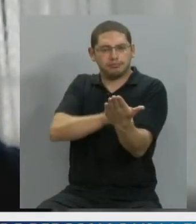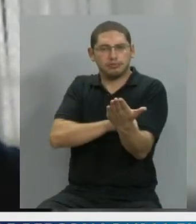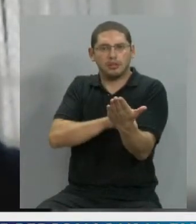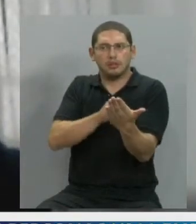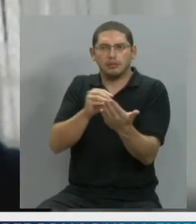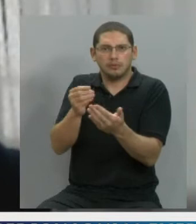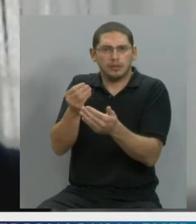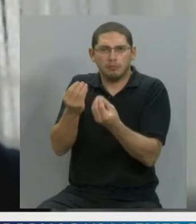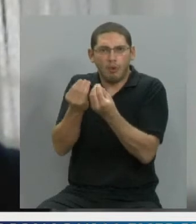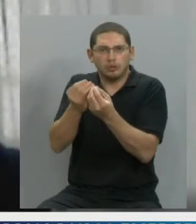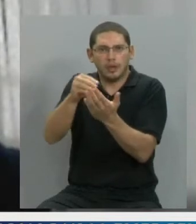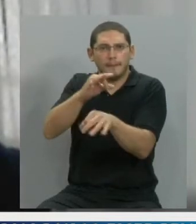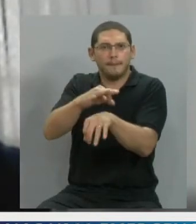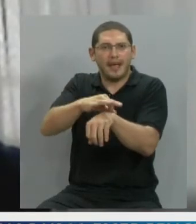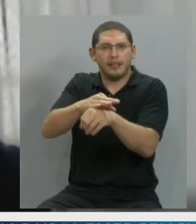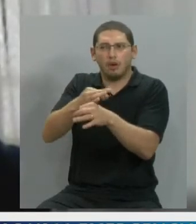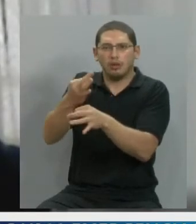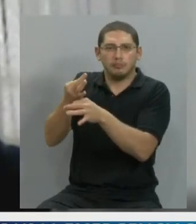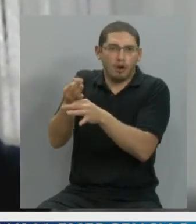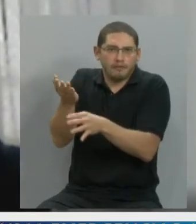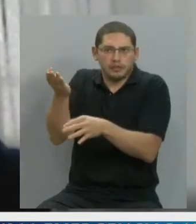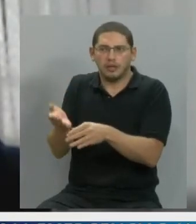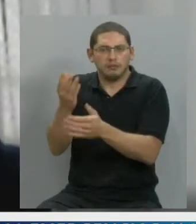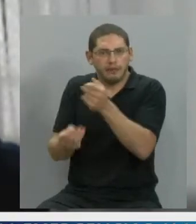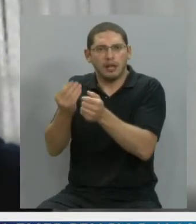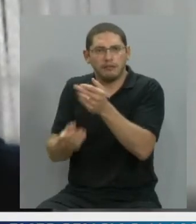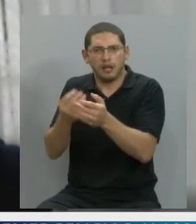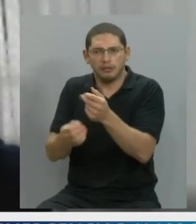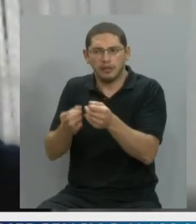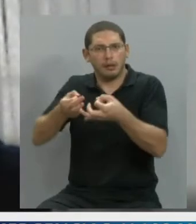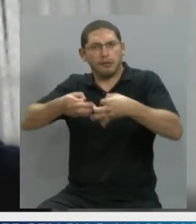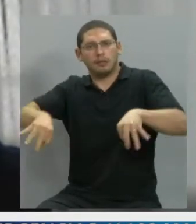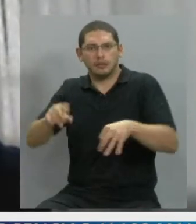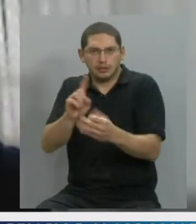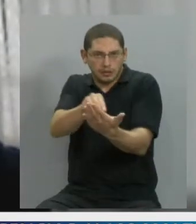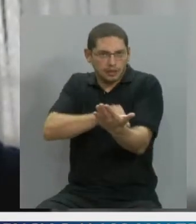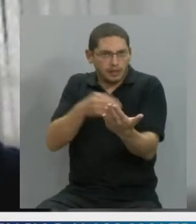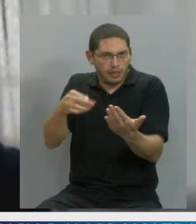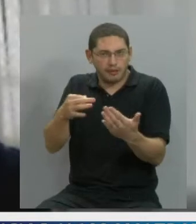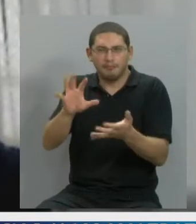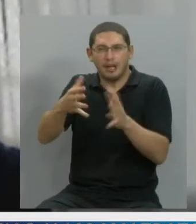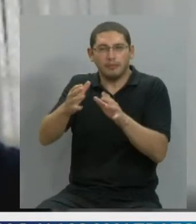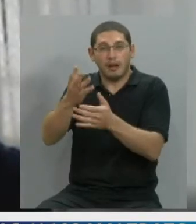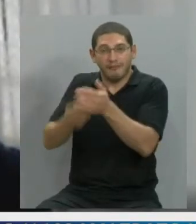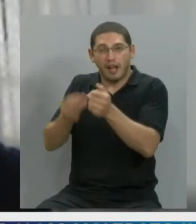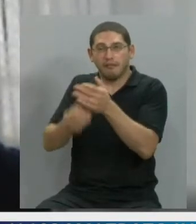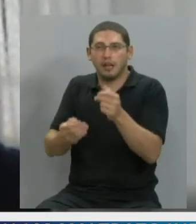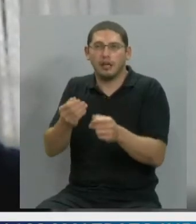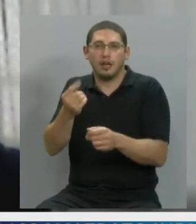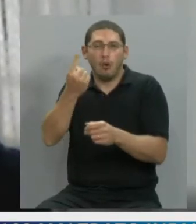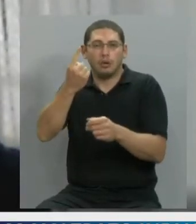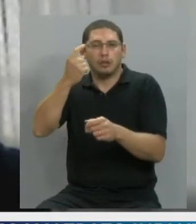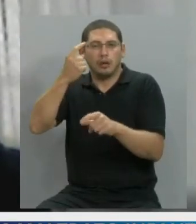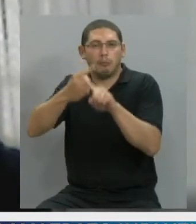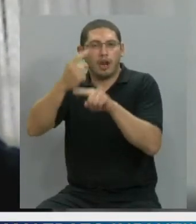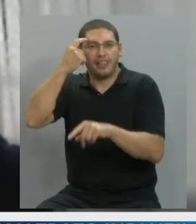cantidad de mala praxis que existen en Mendoza. Según tengo entendido, es una mala praxis cada 10 días. Nosotros tenemos el caso